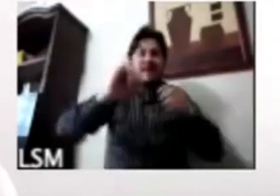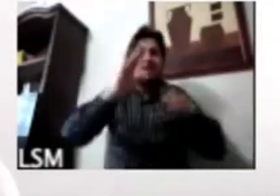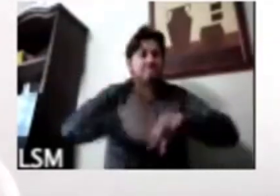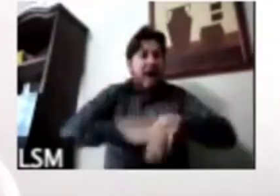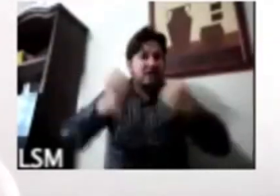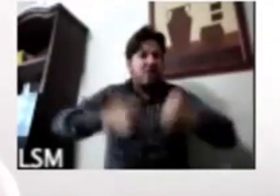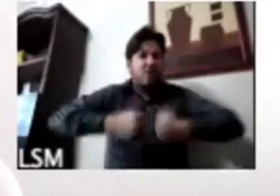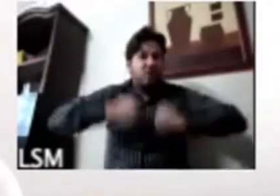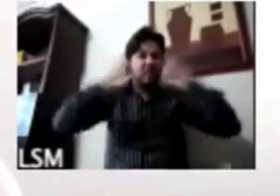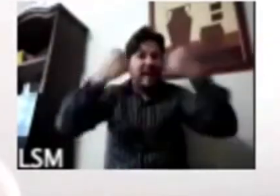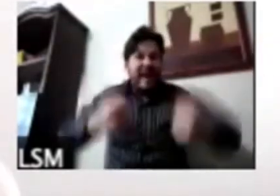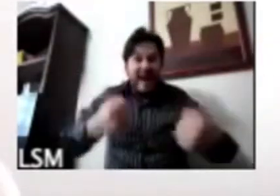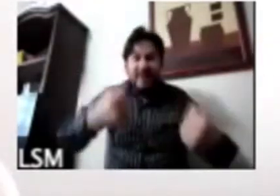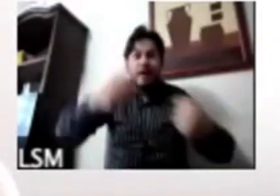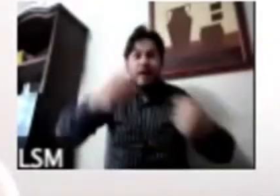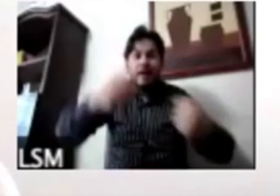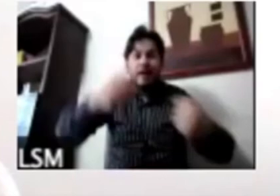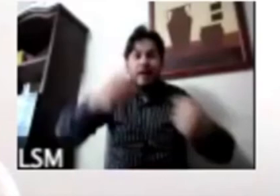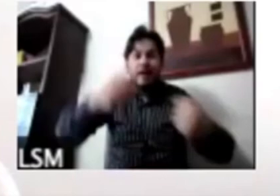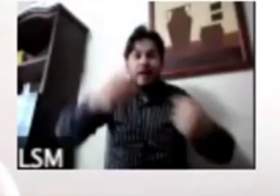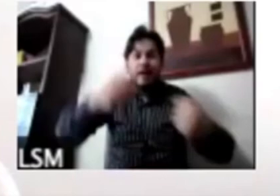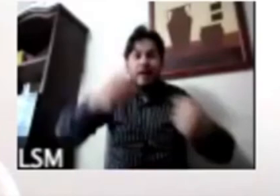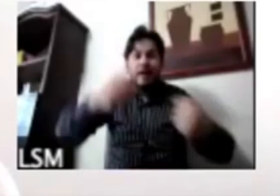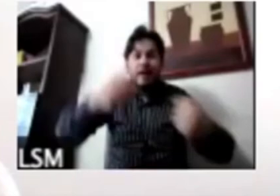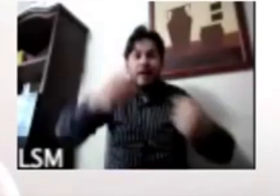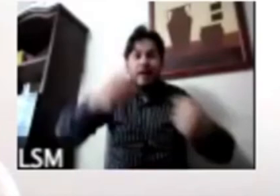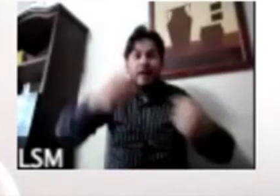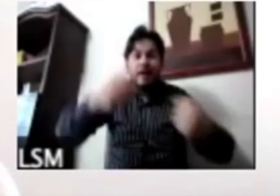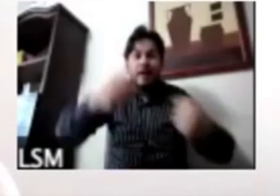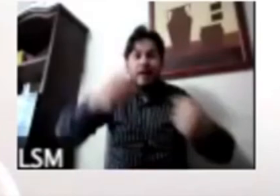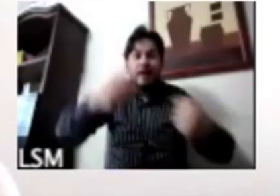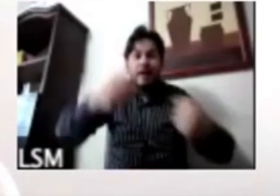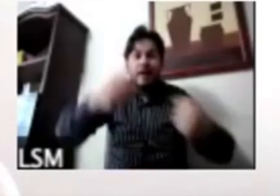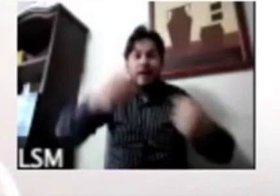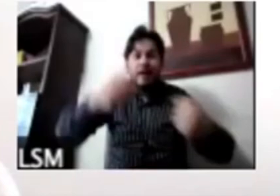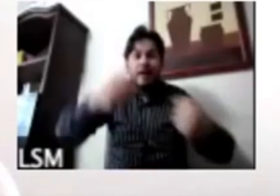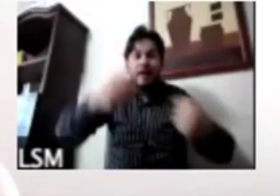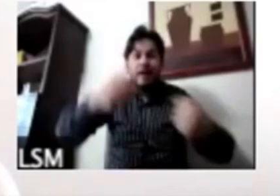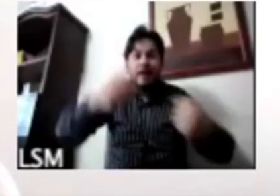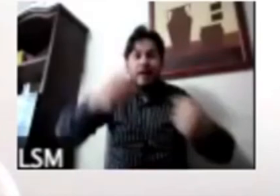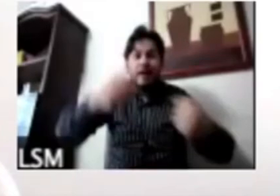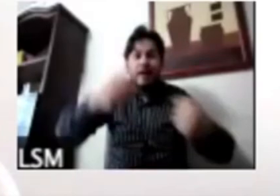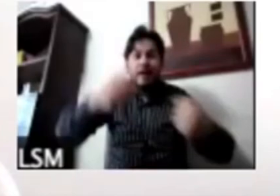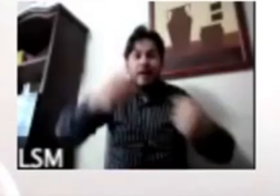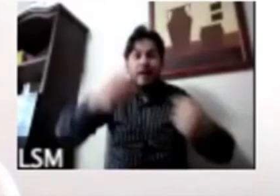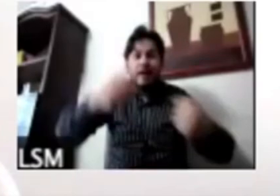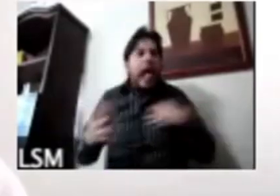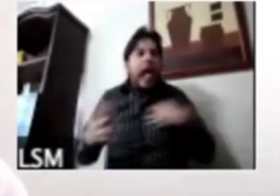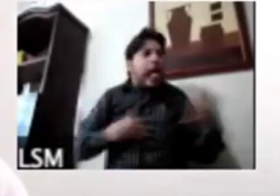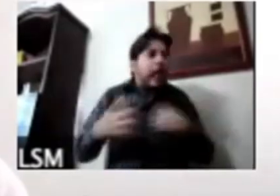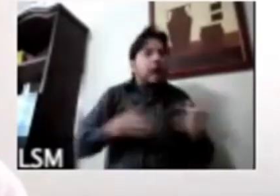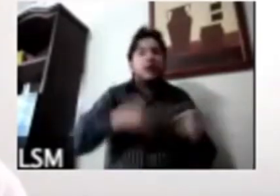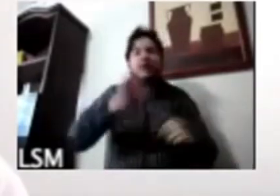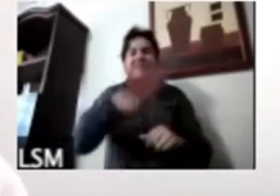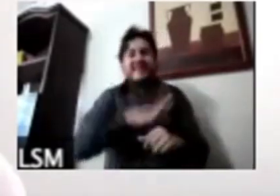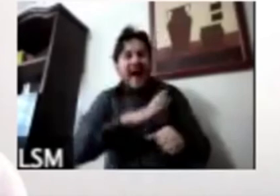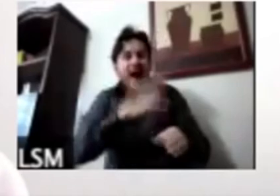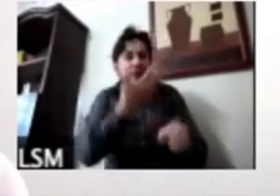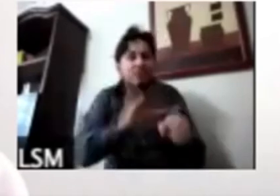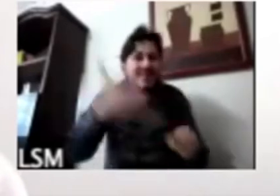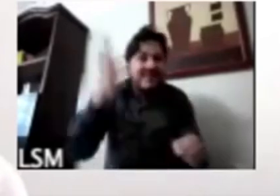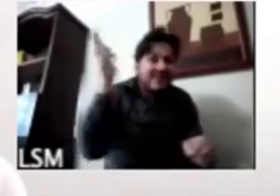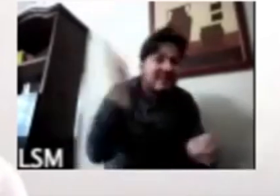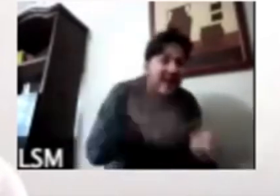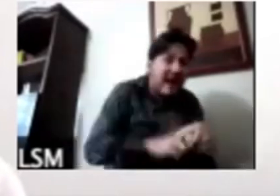pero a medida que la gente empezó a ver que si se estaban enfermando que si había hospitalizaciones que si